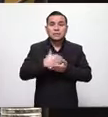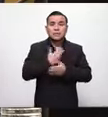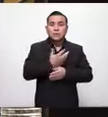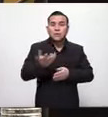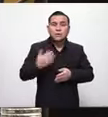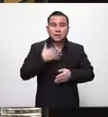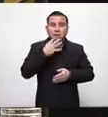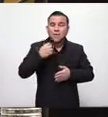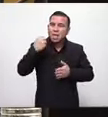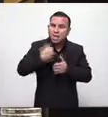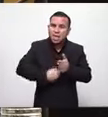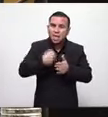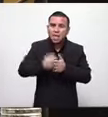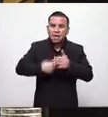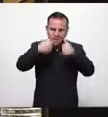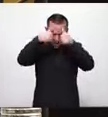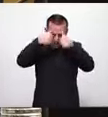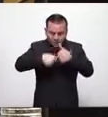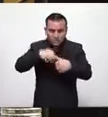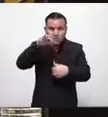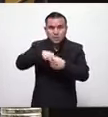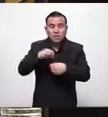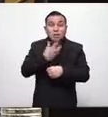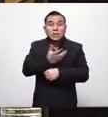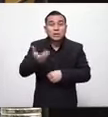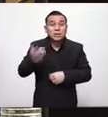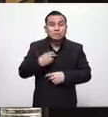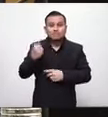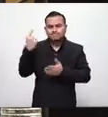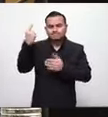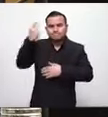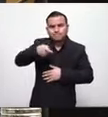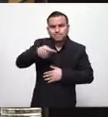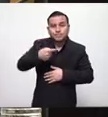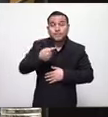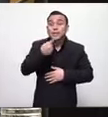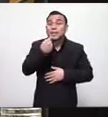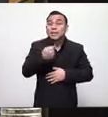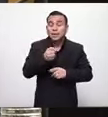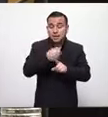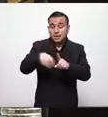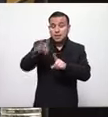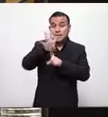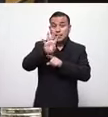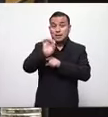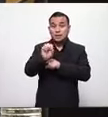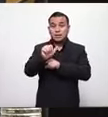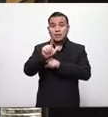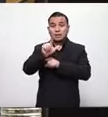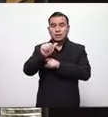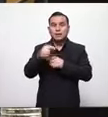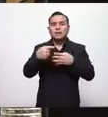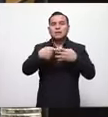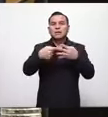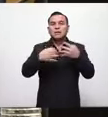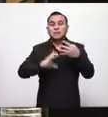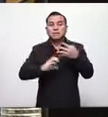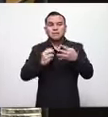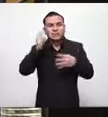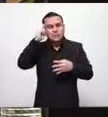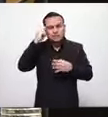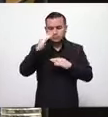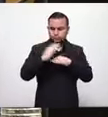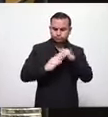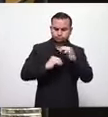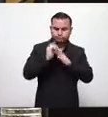delegaciones y hacer posible el cumplimiento de ese mandato de la sala de lo constitucional de construir juntos